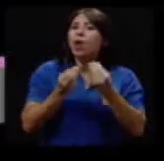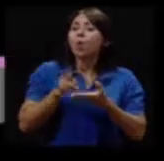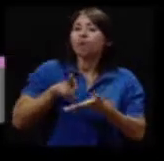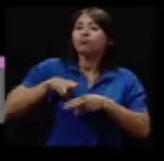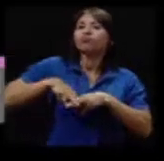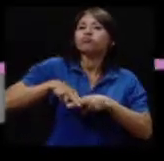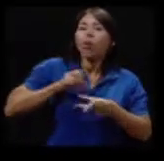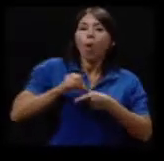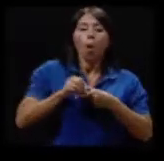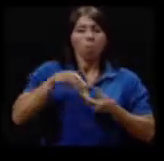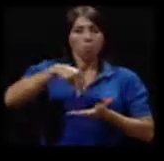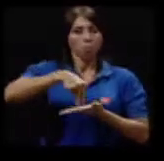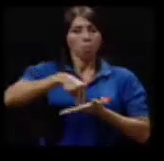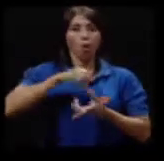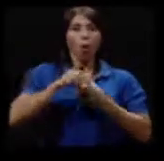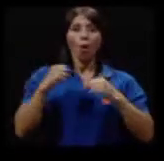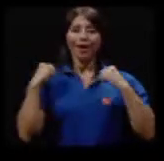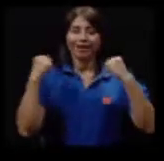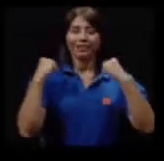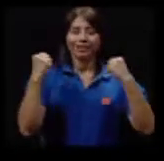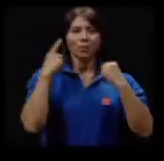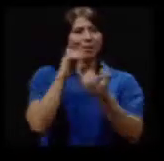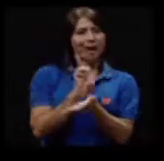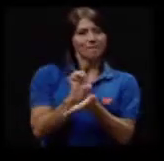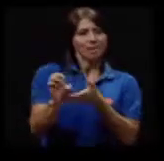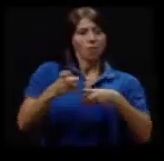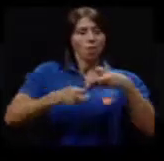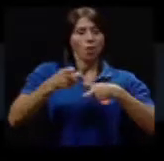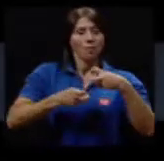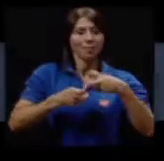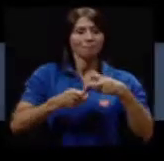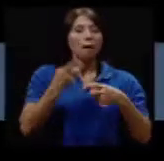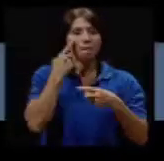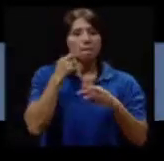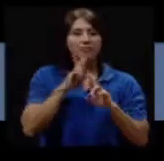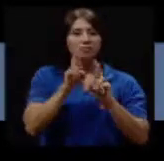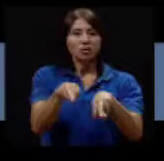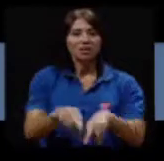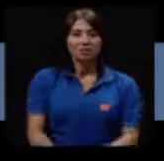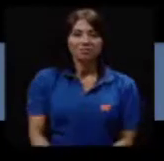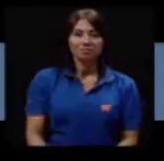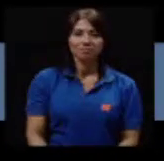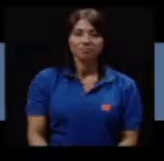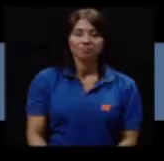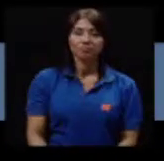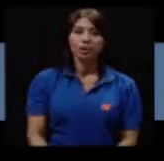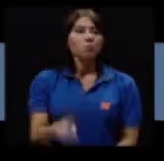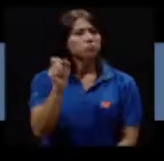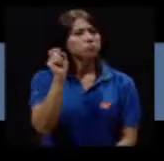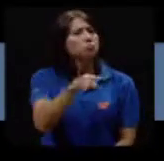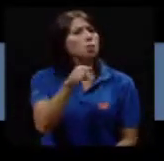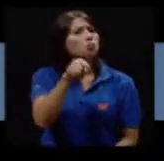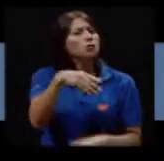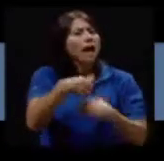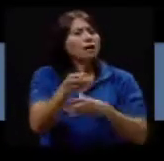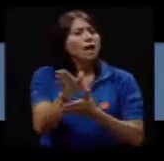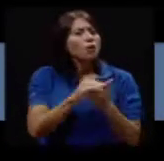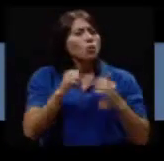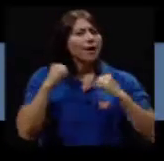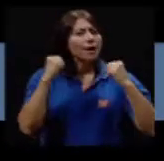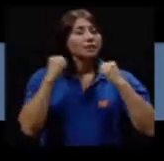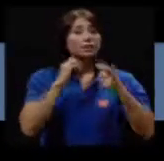ejercicio durante su trabajo esto para evitar lesiones aquí algunas de las respuestas ¿realiza algún